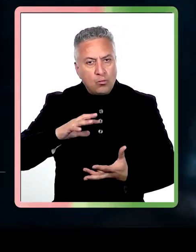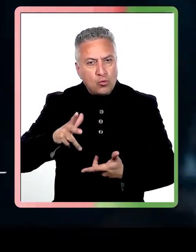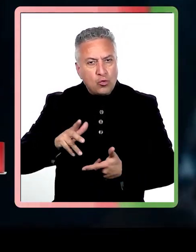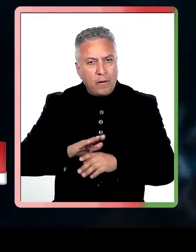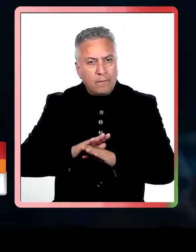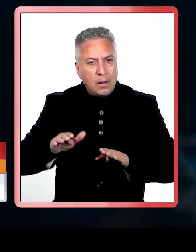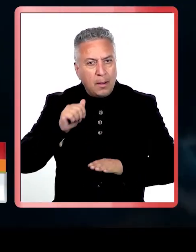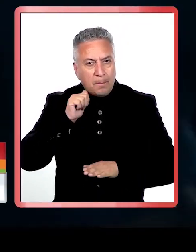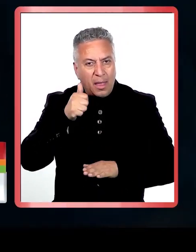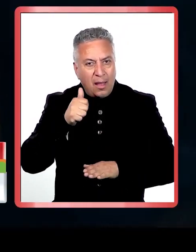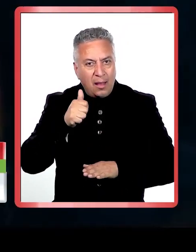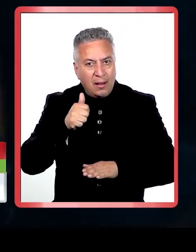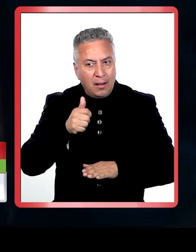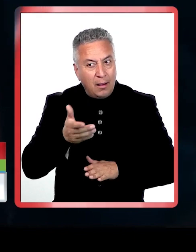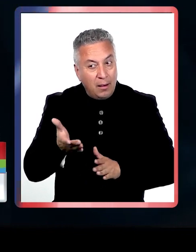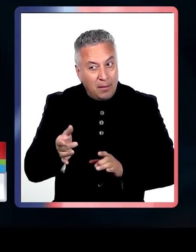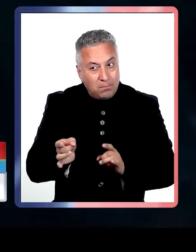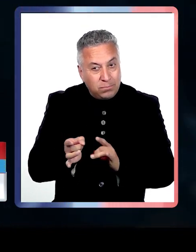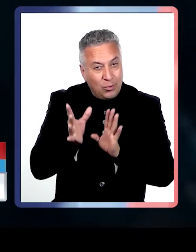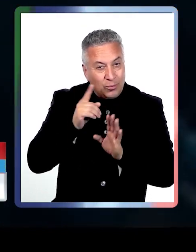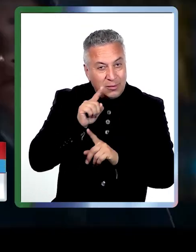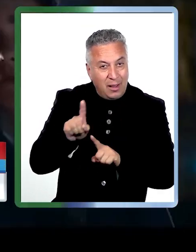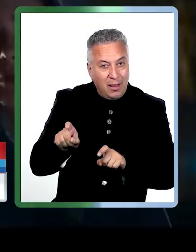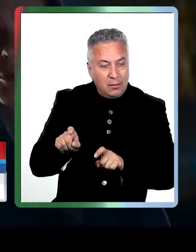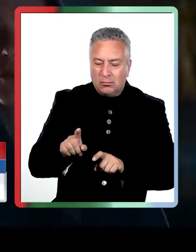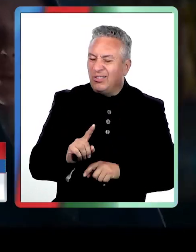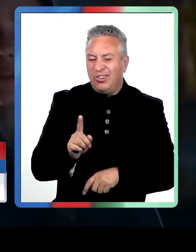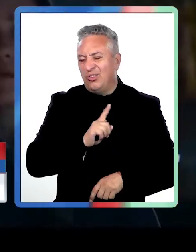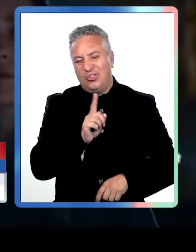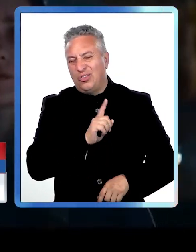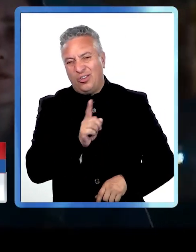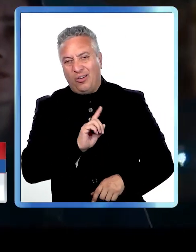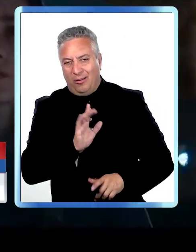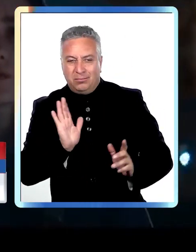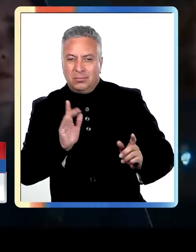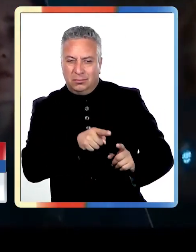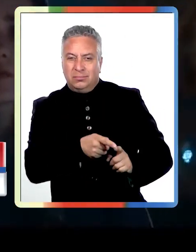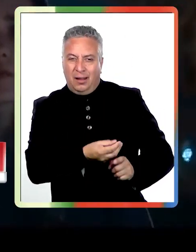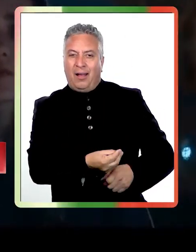No, no lo creo. ¿Por qué no? Porque nos lo dirían.